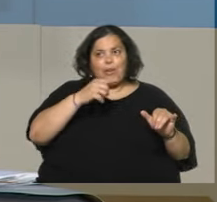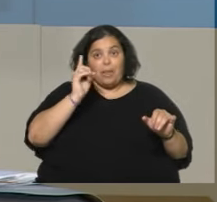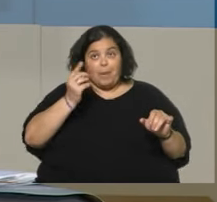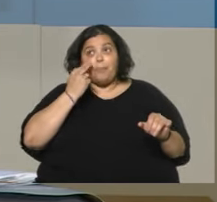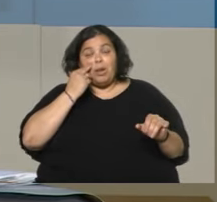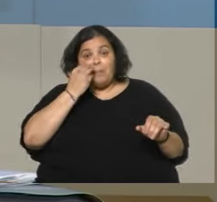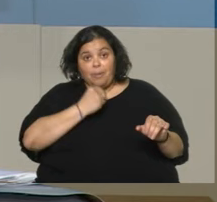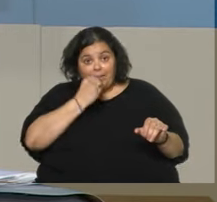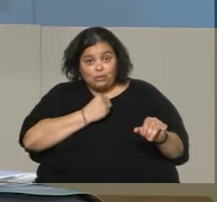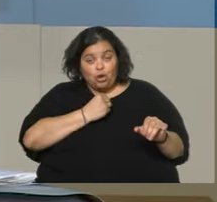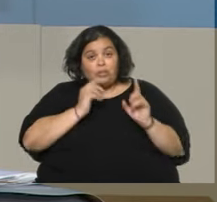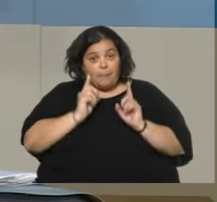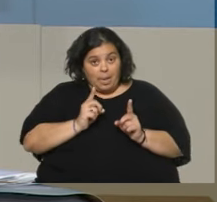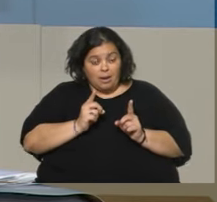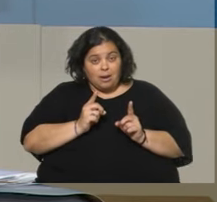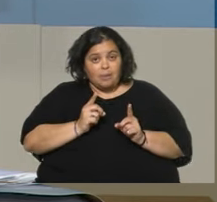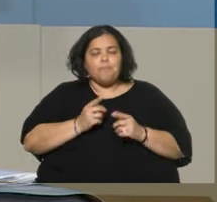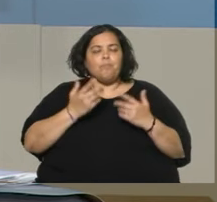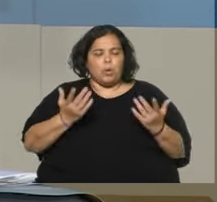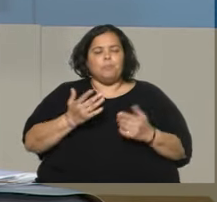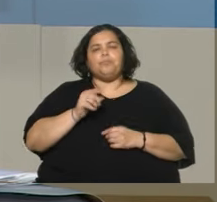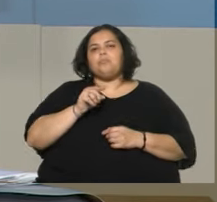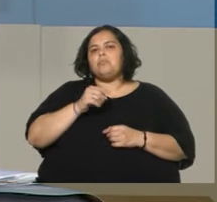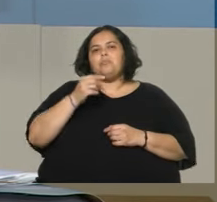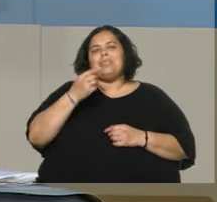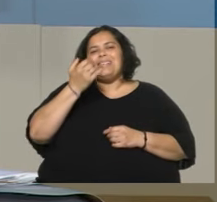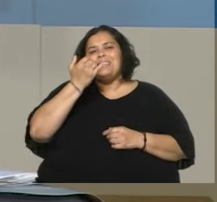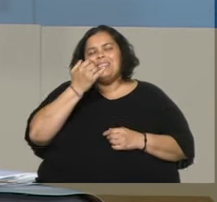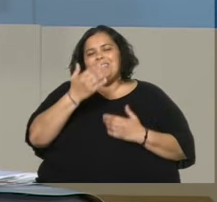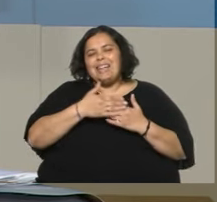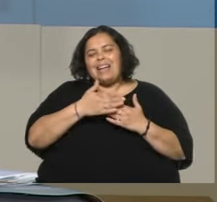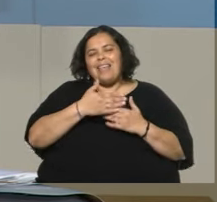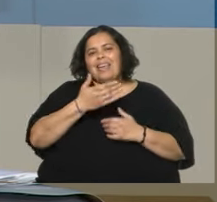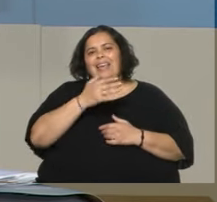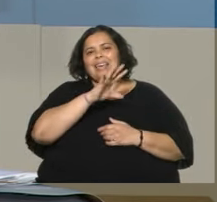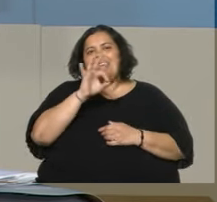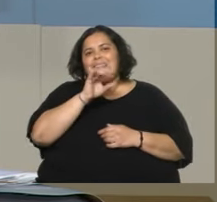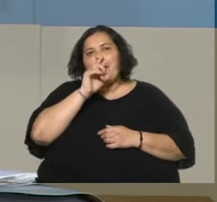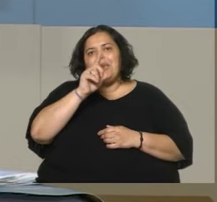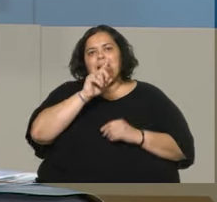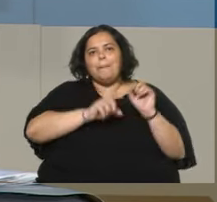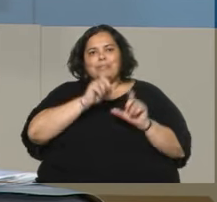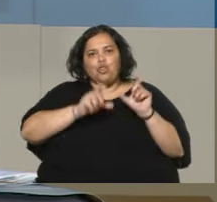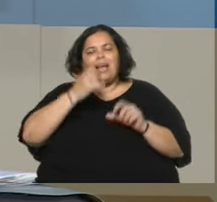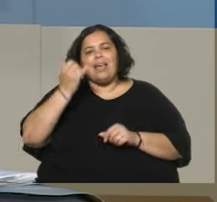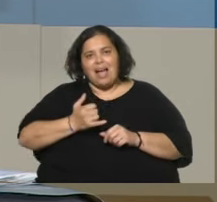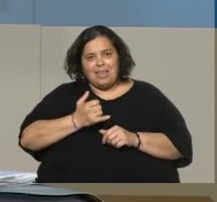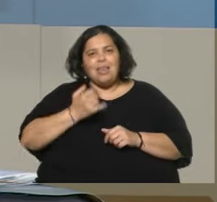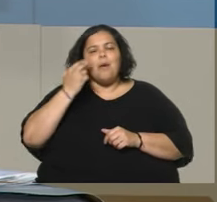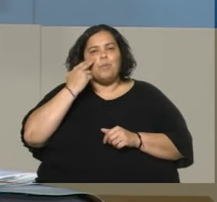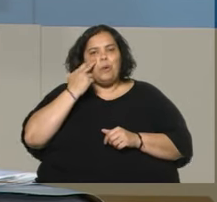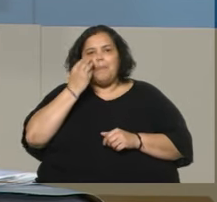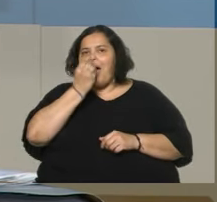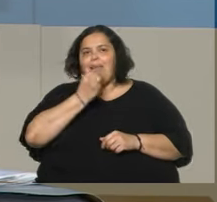problema de la inseguridad alimentaria por déficit. Tenemos cerca de 500.000 personas en el Uruguay con algún grado de inseguridad alimentaria